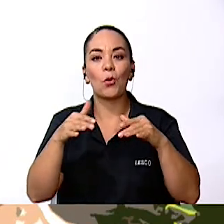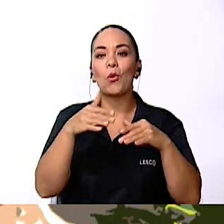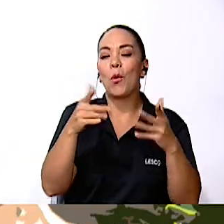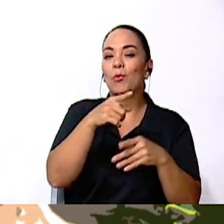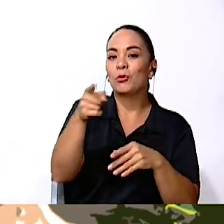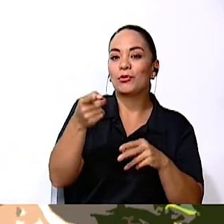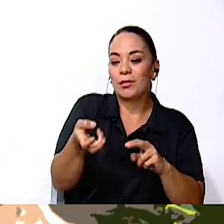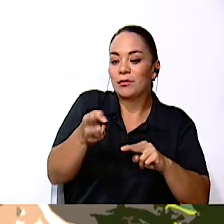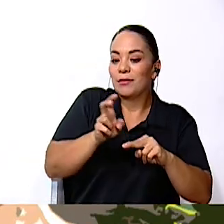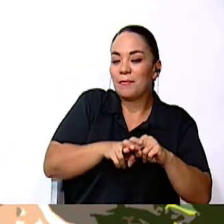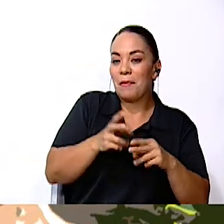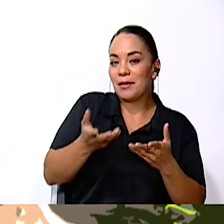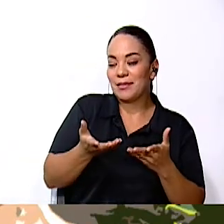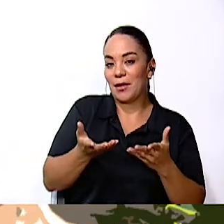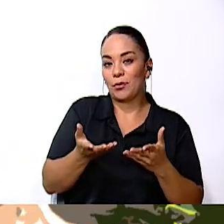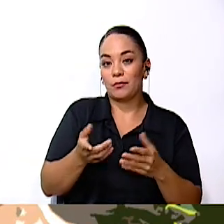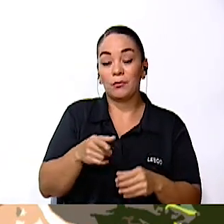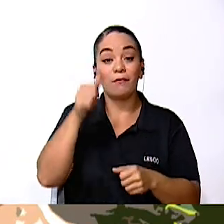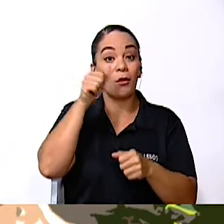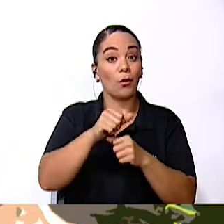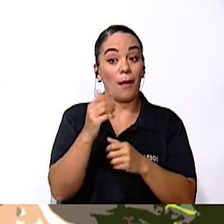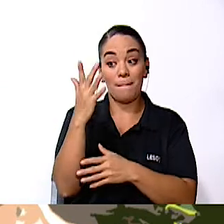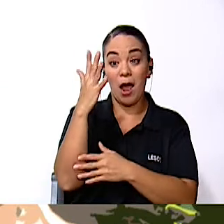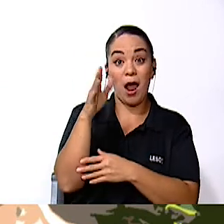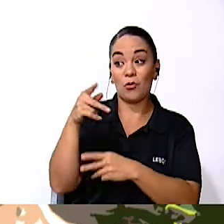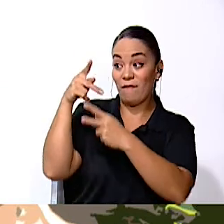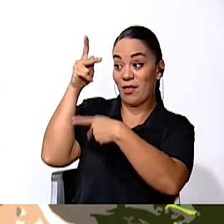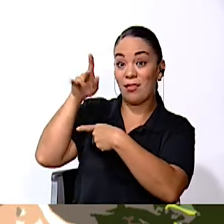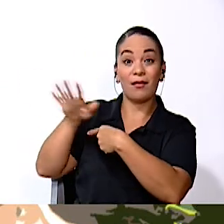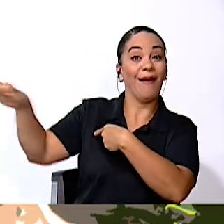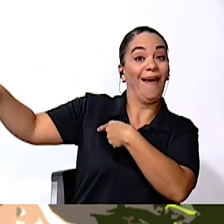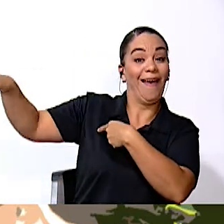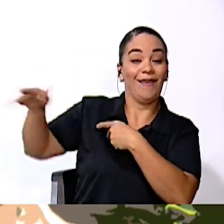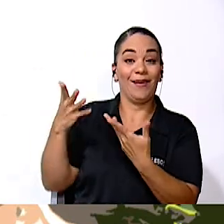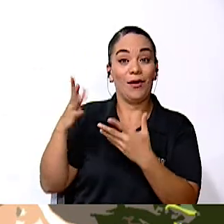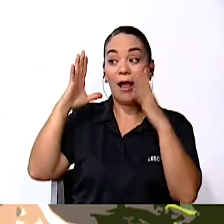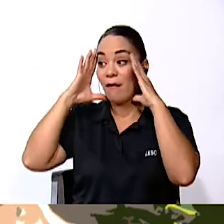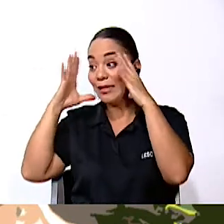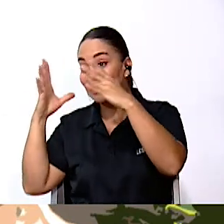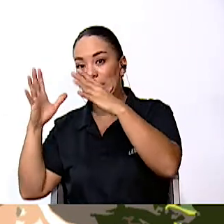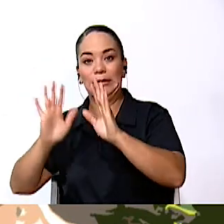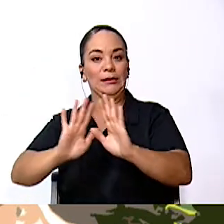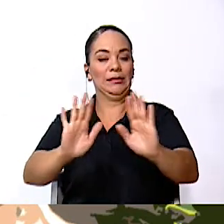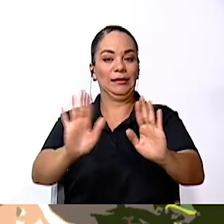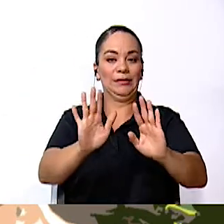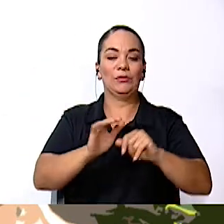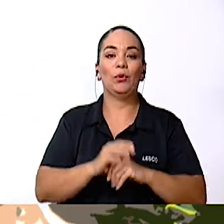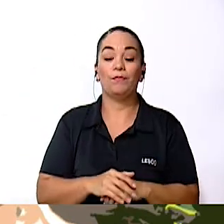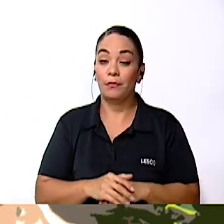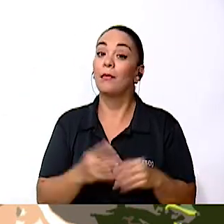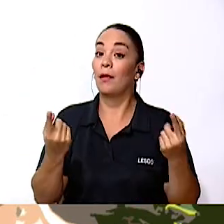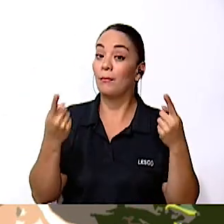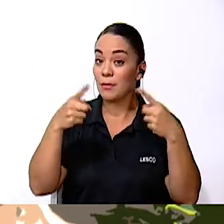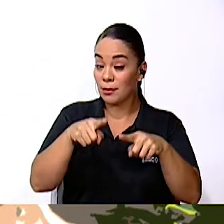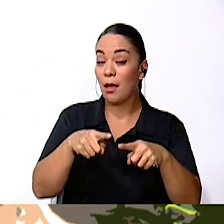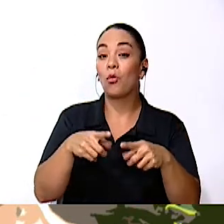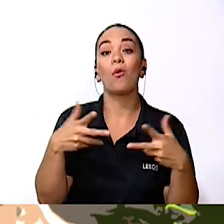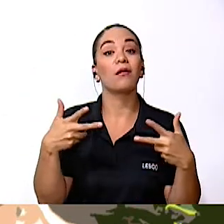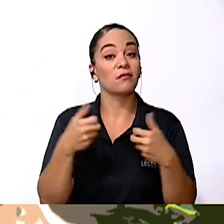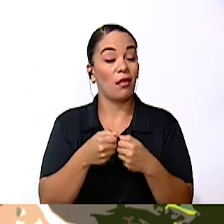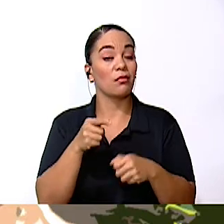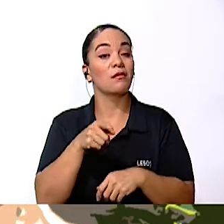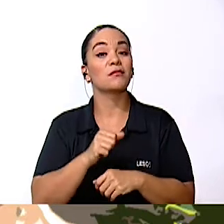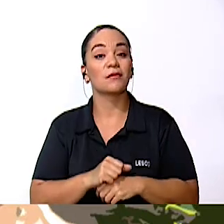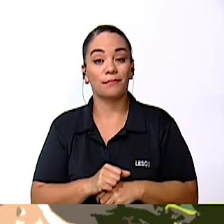pasajeros Nada de andar sacando Las manos Por las ventanas Mucho menos la cabeza Porque si han ocurrido Accidentes Por